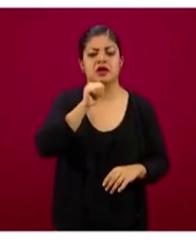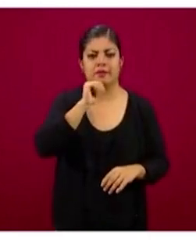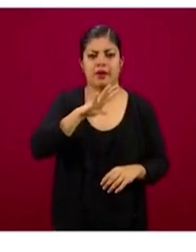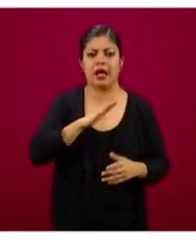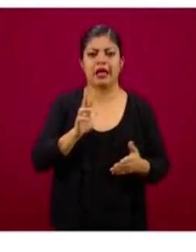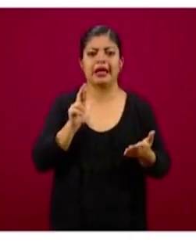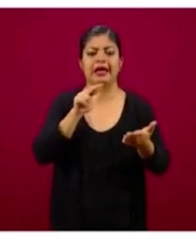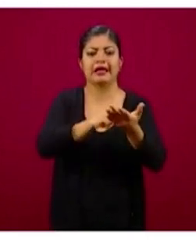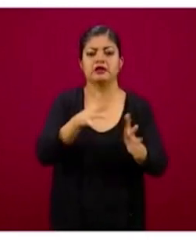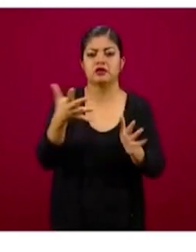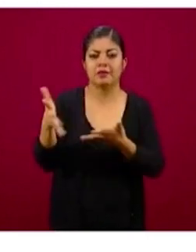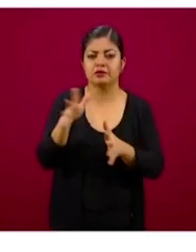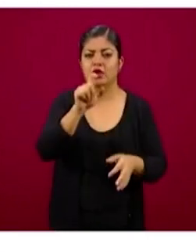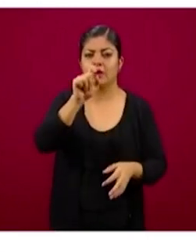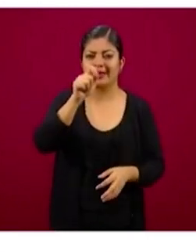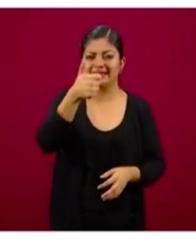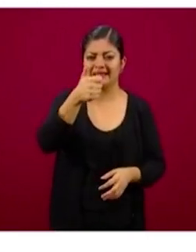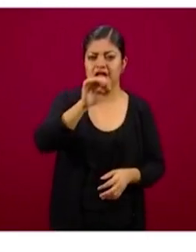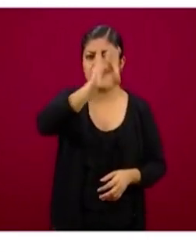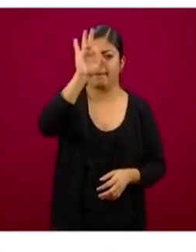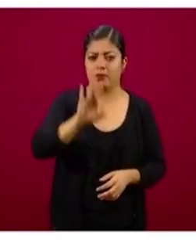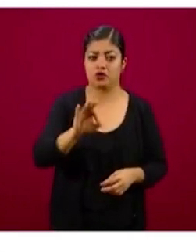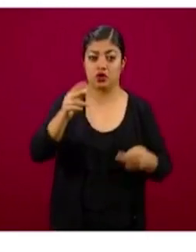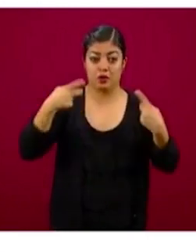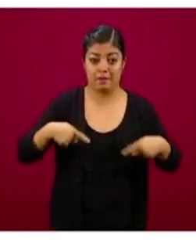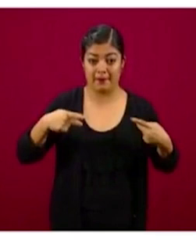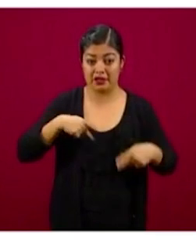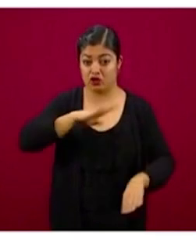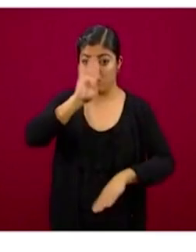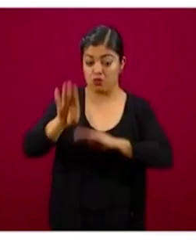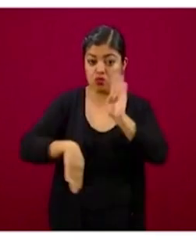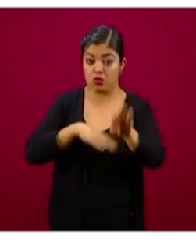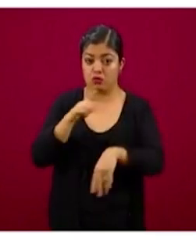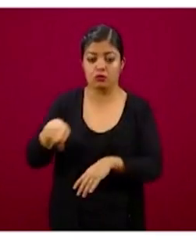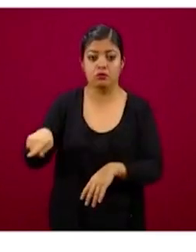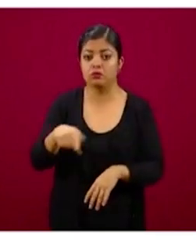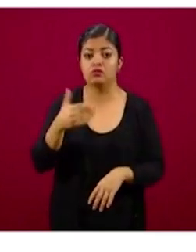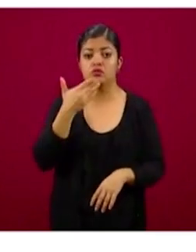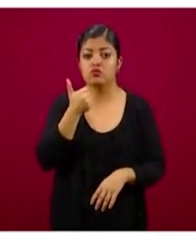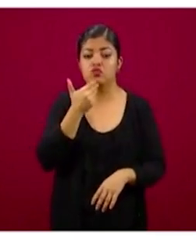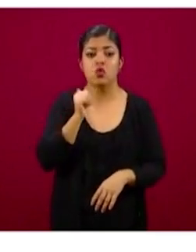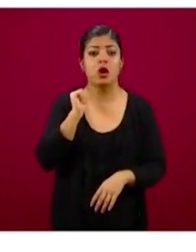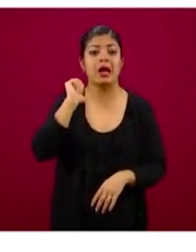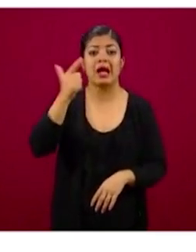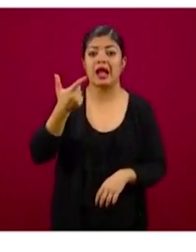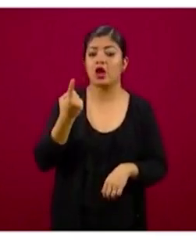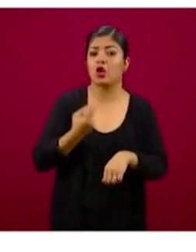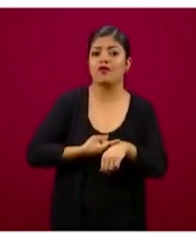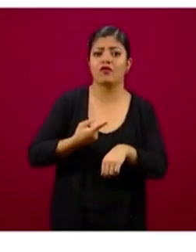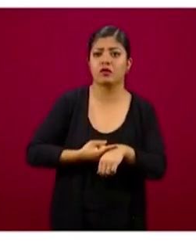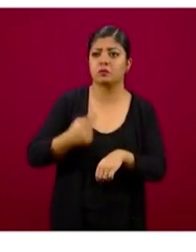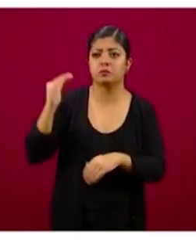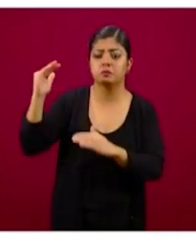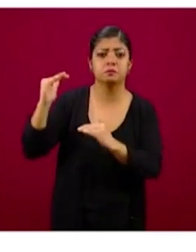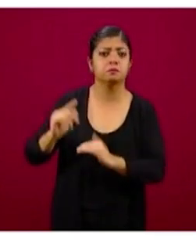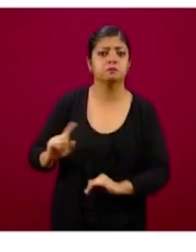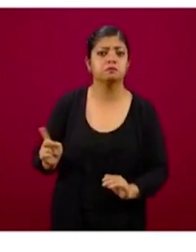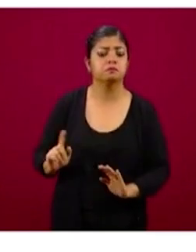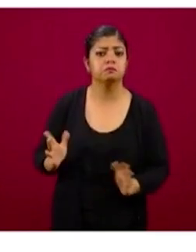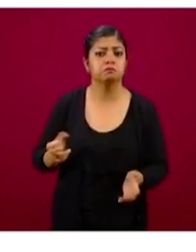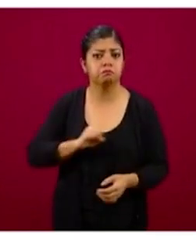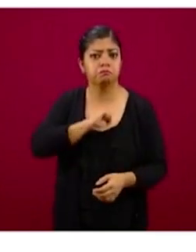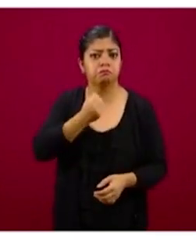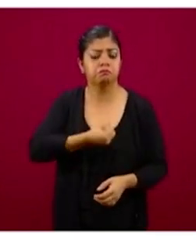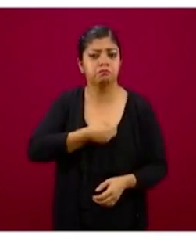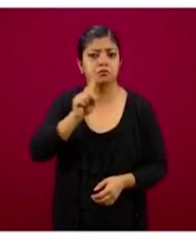registro de que el 26 por ciento de las personas que han fallecido no presentaban alguna de estas comorbilidades que